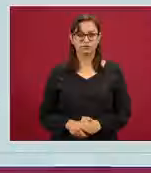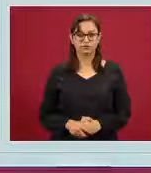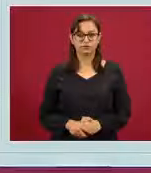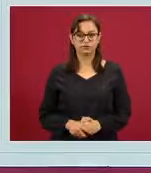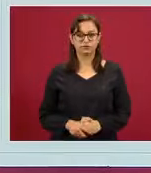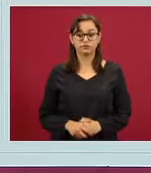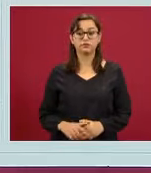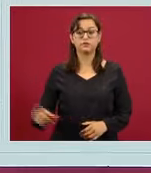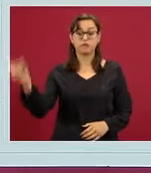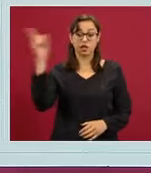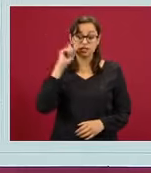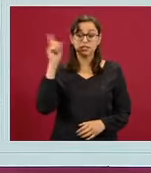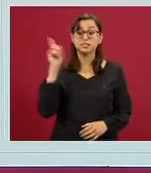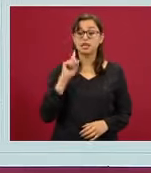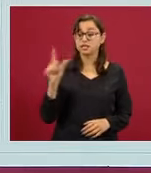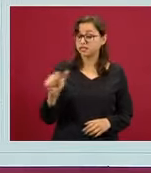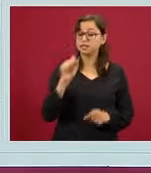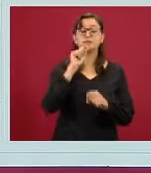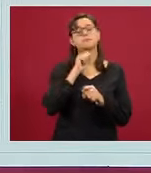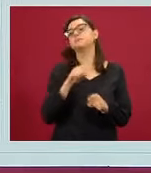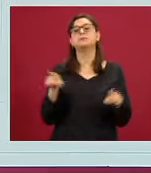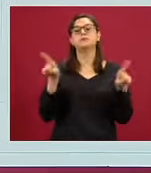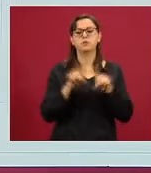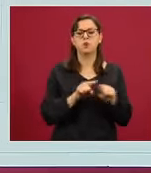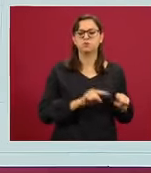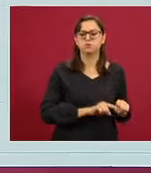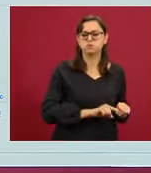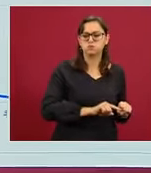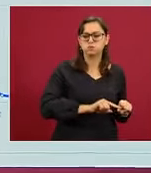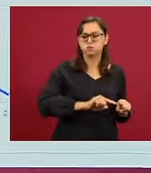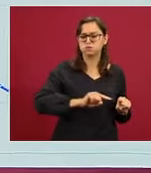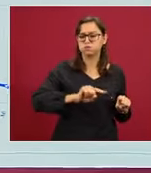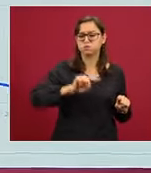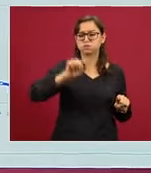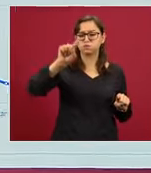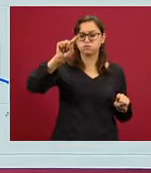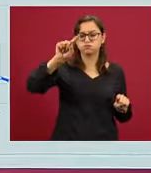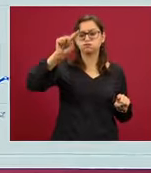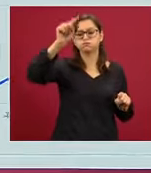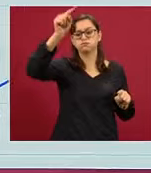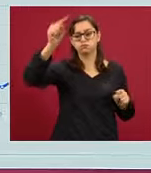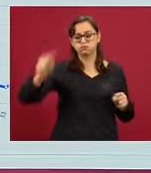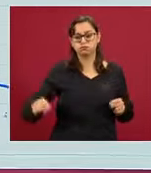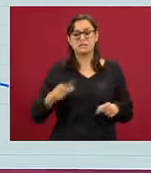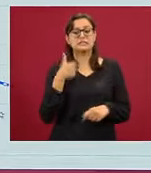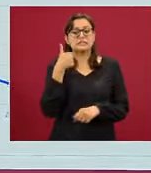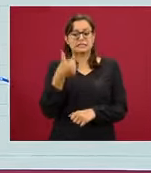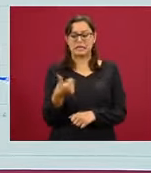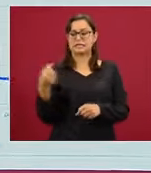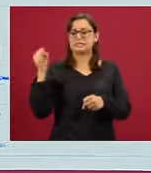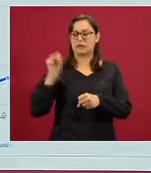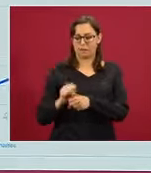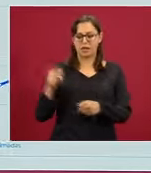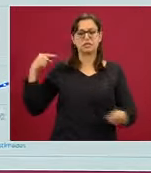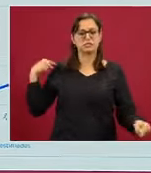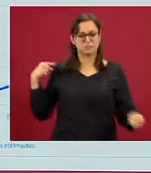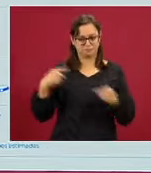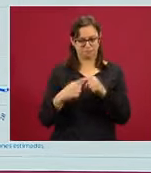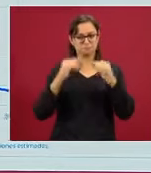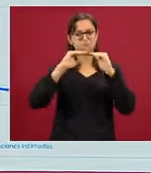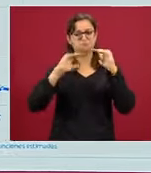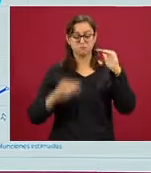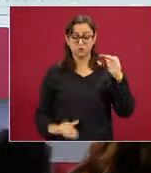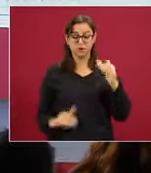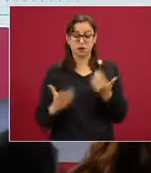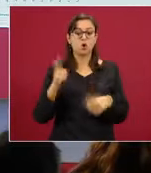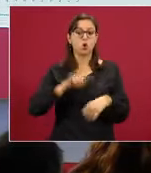semana 32 en adelante, seis semanas de reducción consecutiva, todavía está Zacatecas con semáforos naranja y vemos su